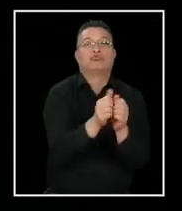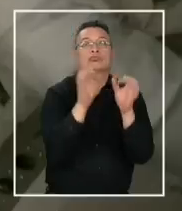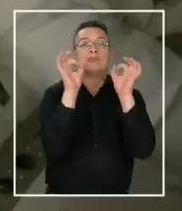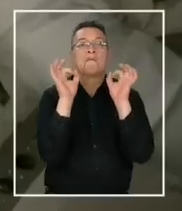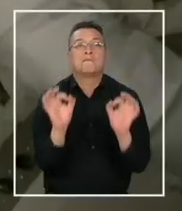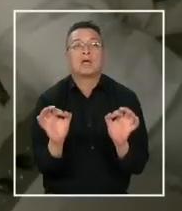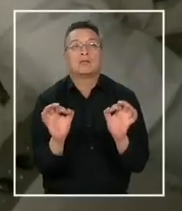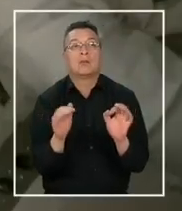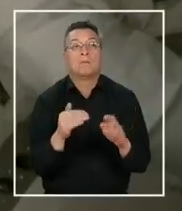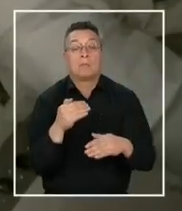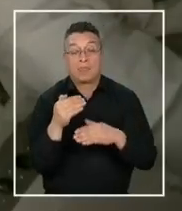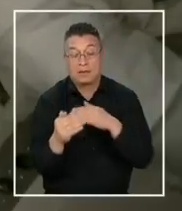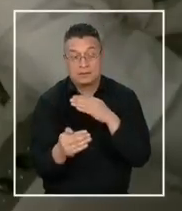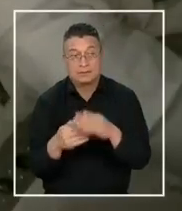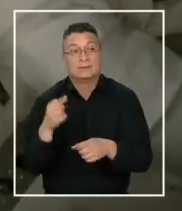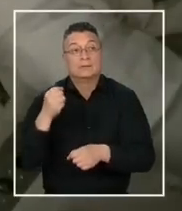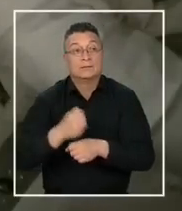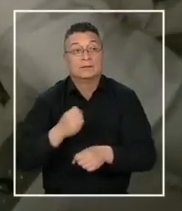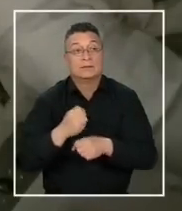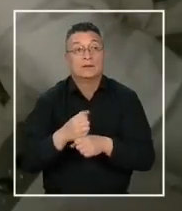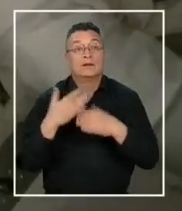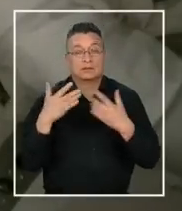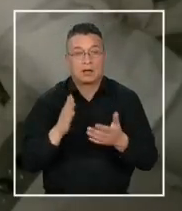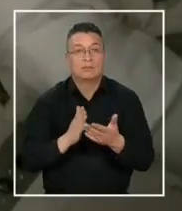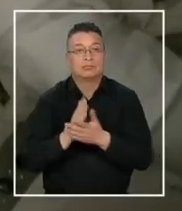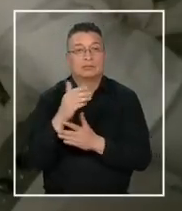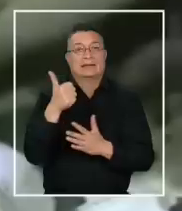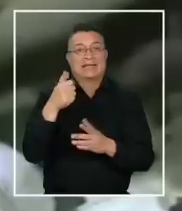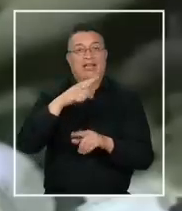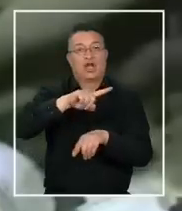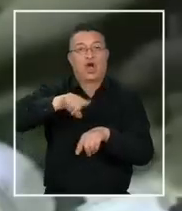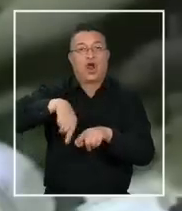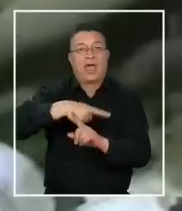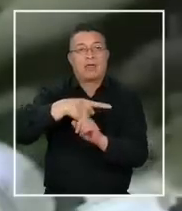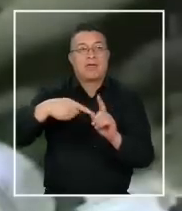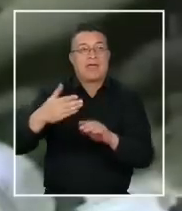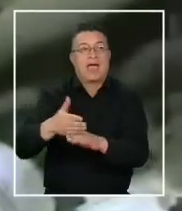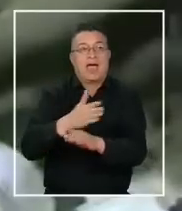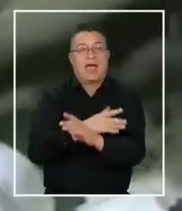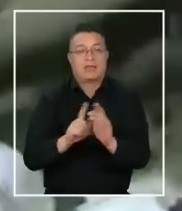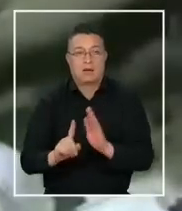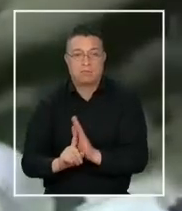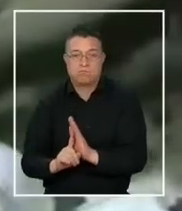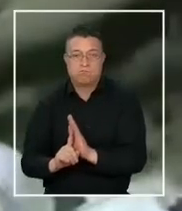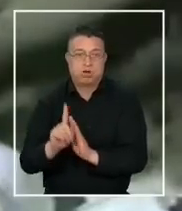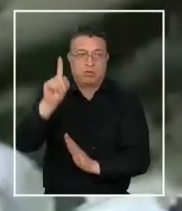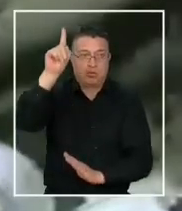proceso para terminar en esto había partido seis horas y media antes del despegue.